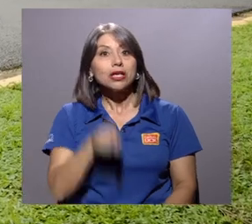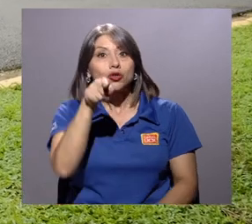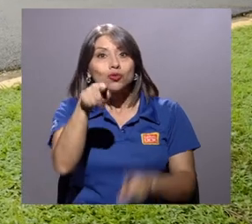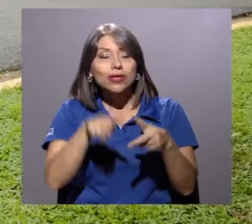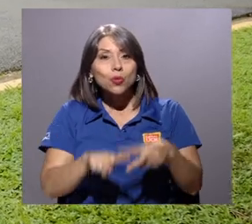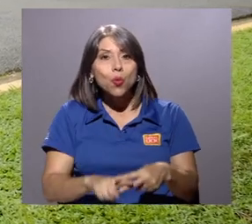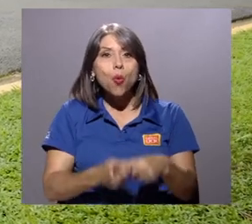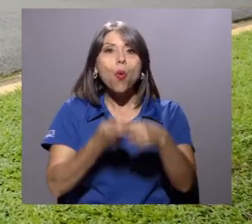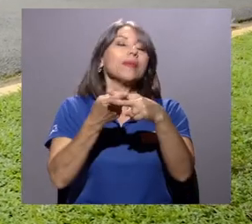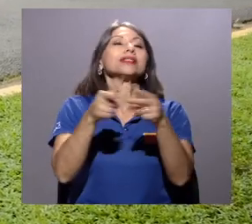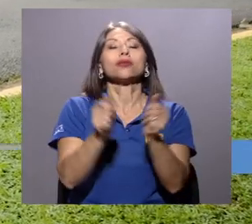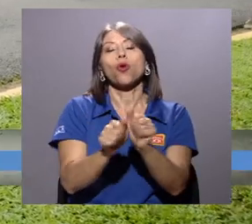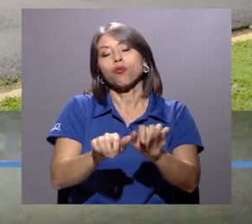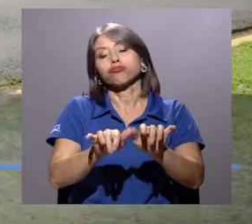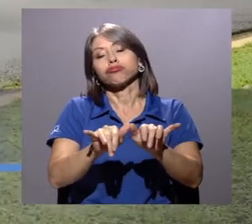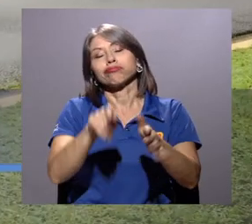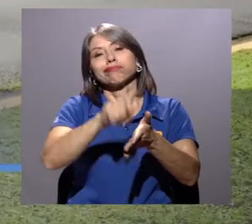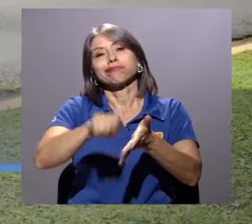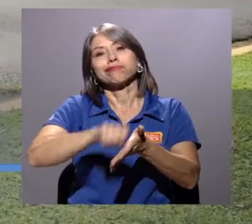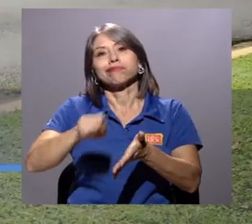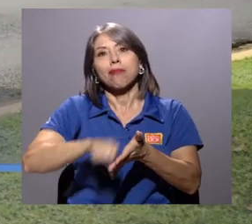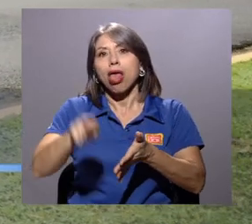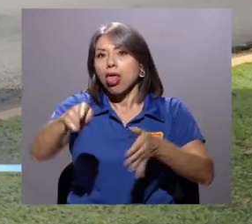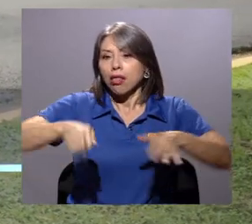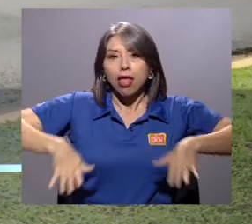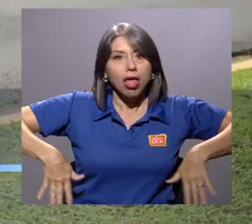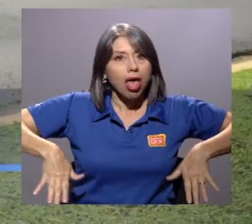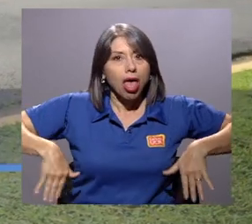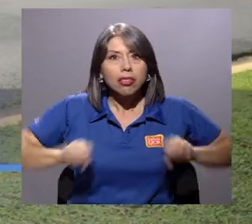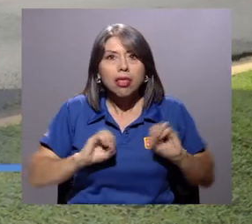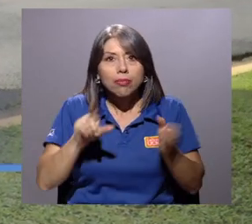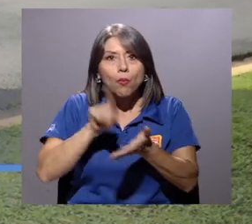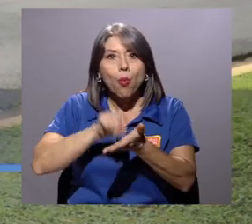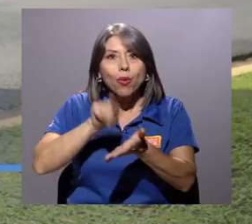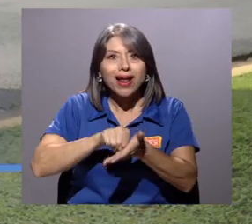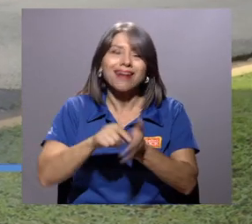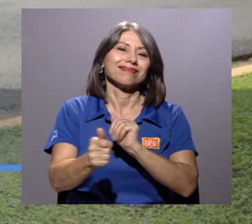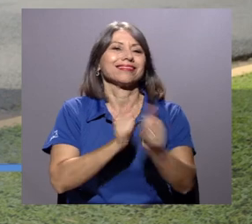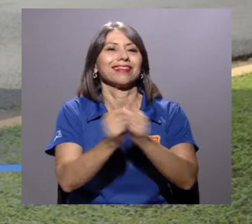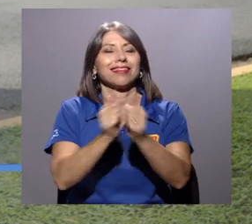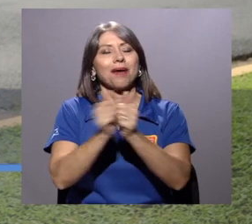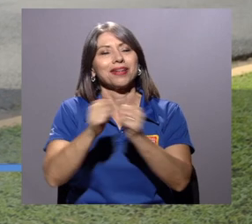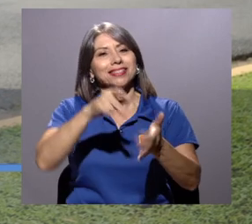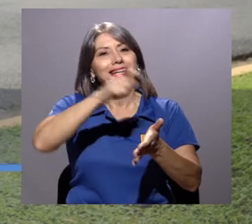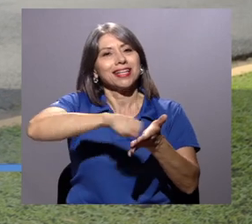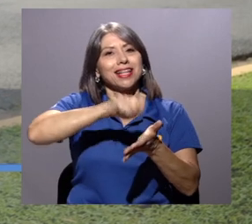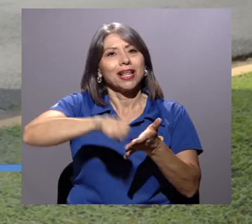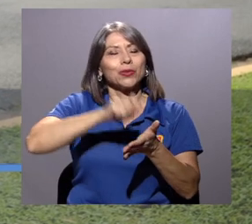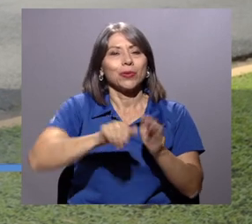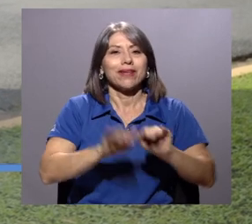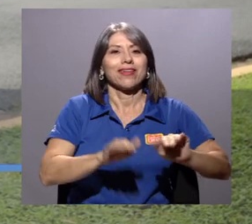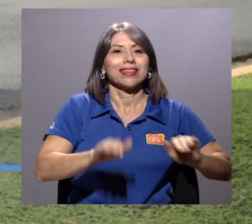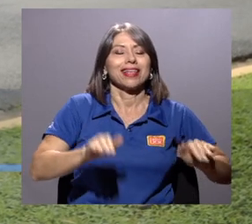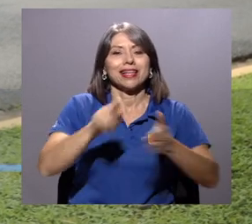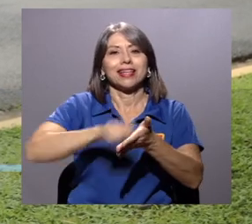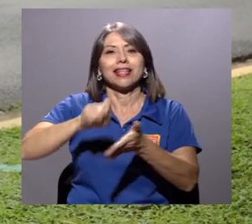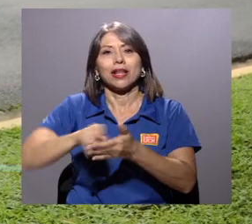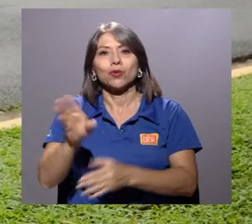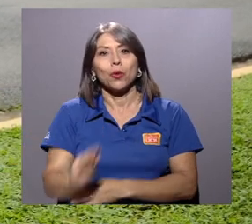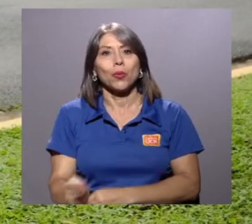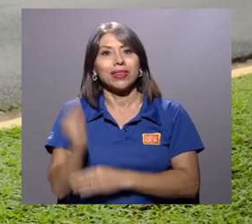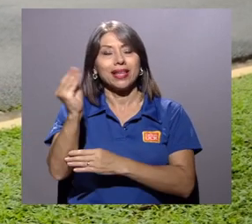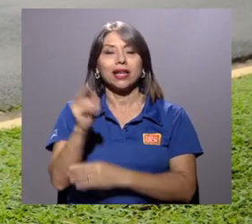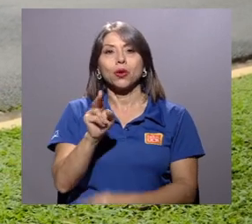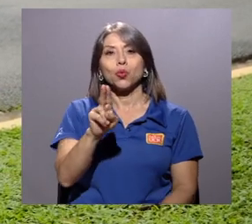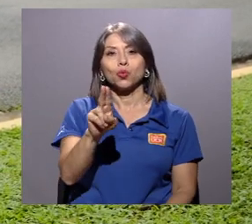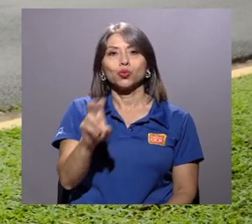Si usted está comenzando en el mundo de la escritura y no ha tenido la oportunidad de publicar aún, los certámenes de literatura infantil y juvenil de la Universidad de Costa